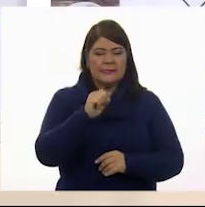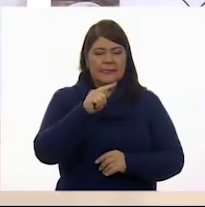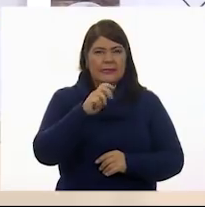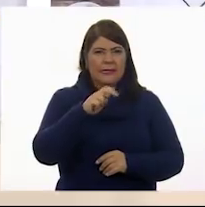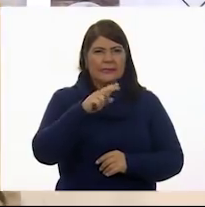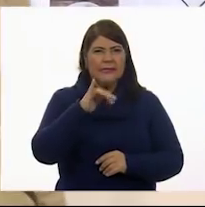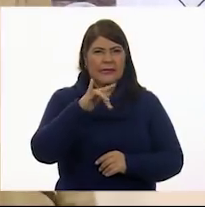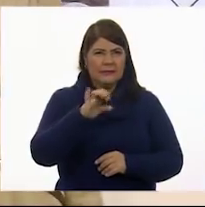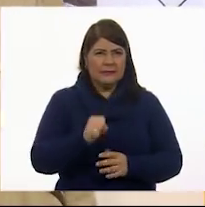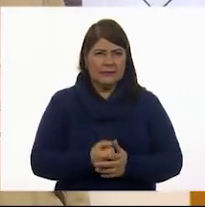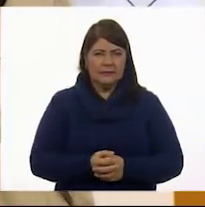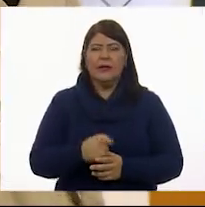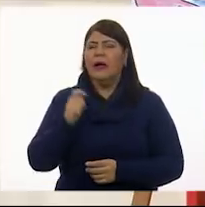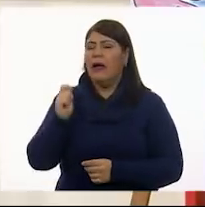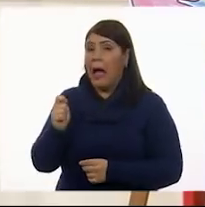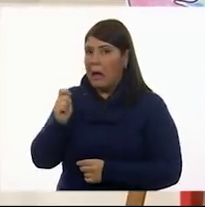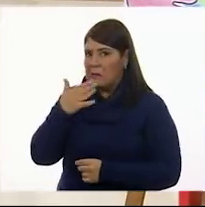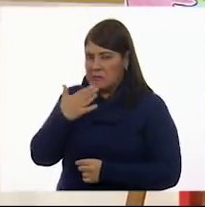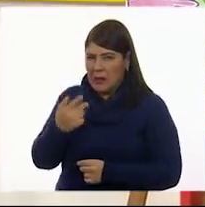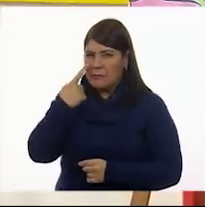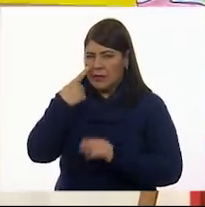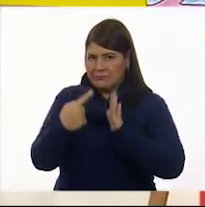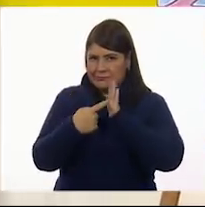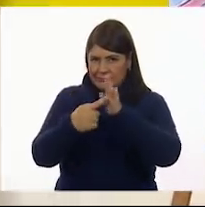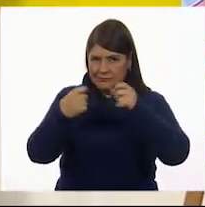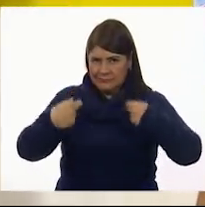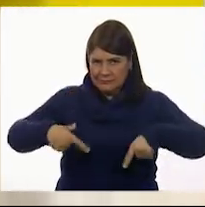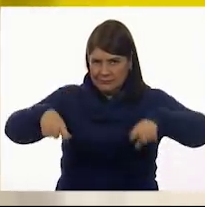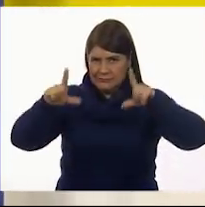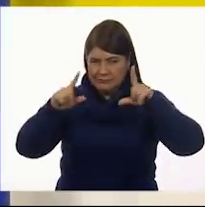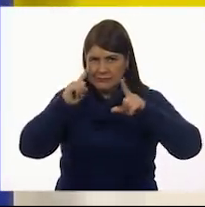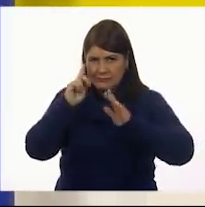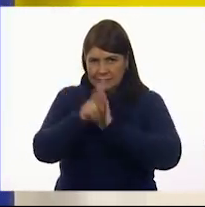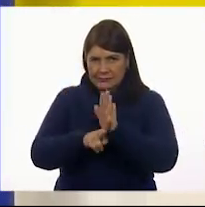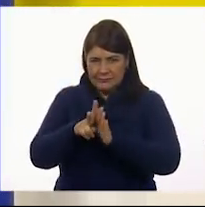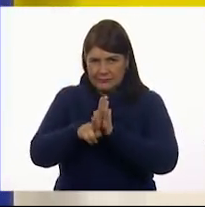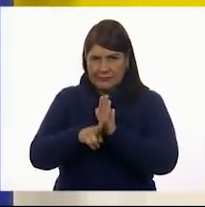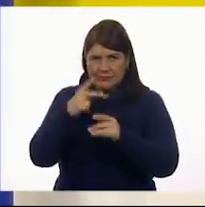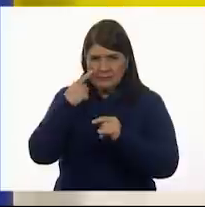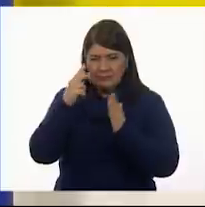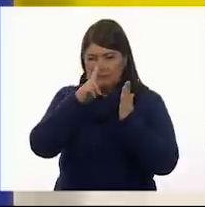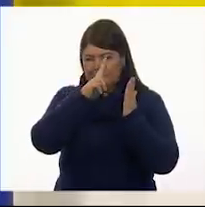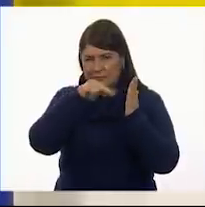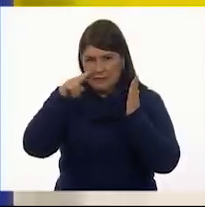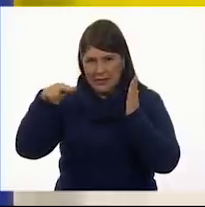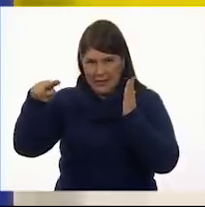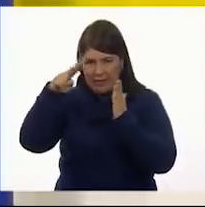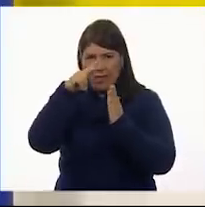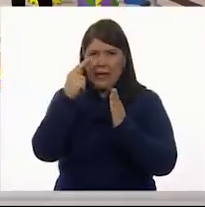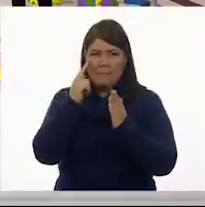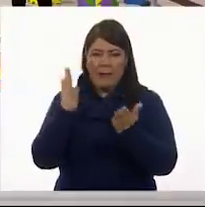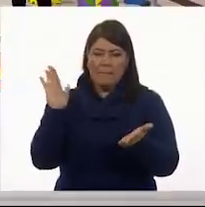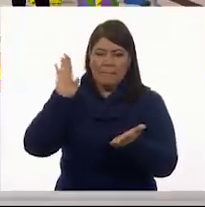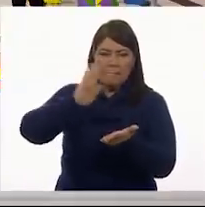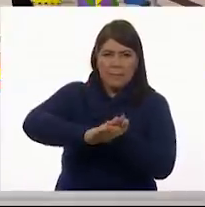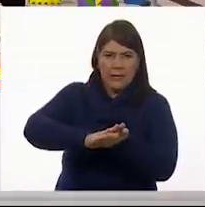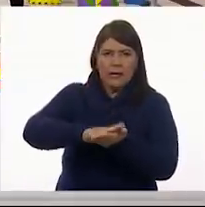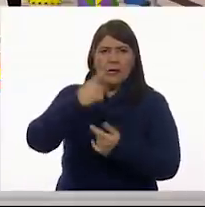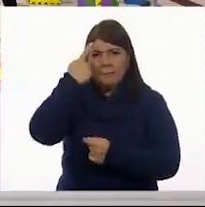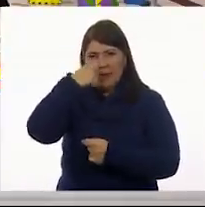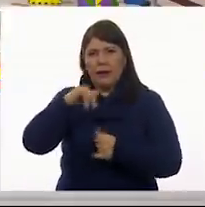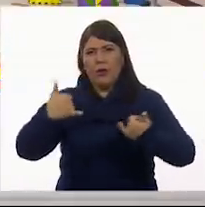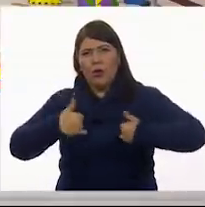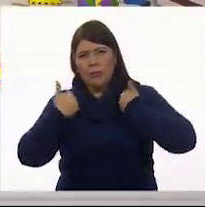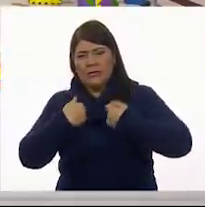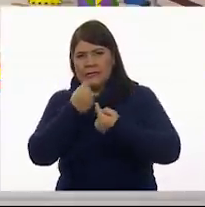Perfectidísimo. Así que vamos a ver el siguiente video titulado Pintura con stencil para jóvenes y niños de